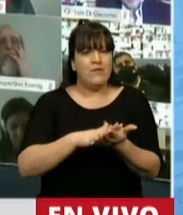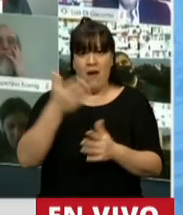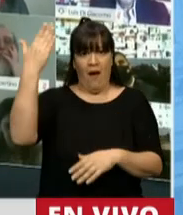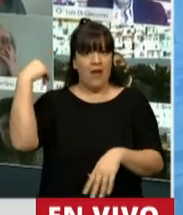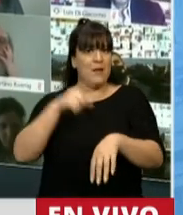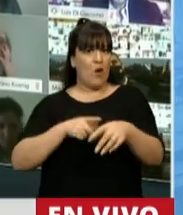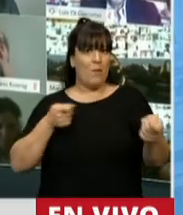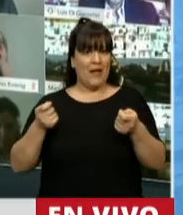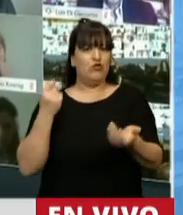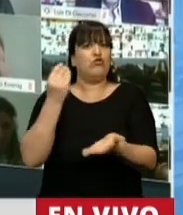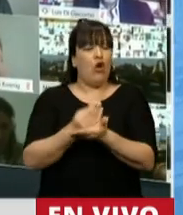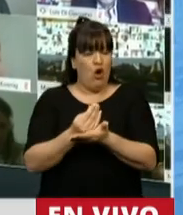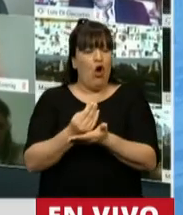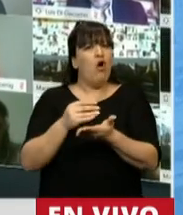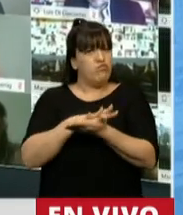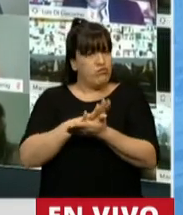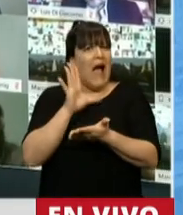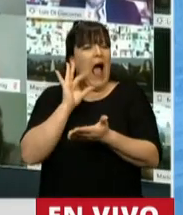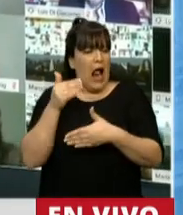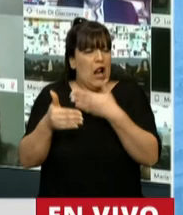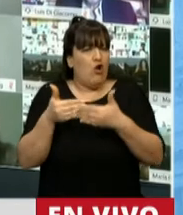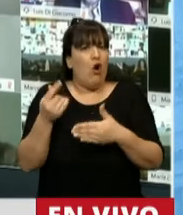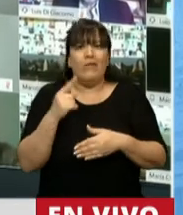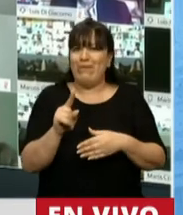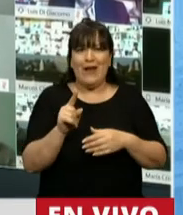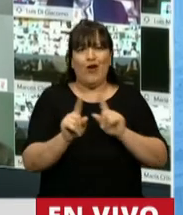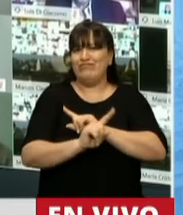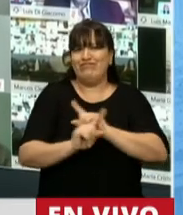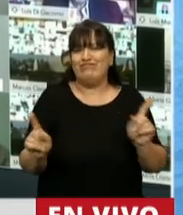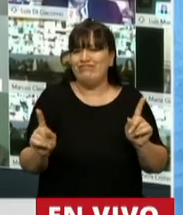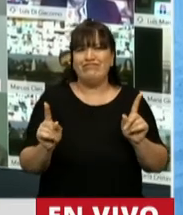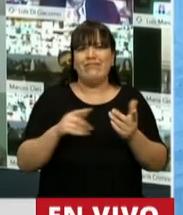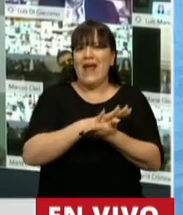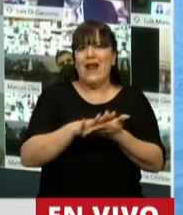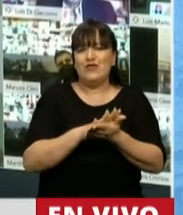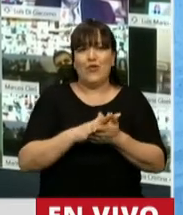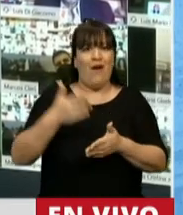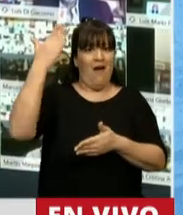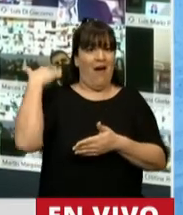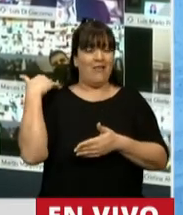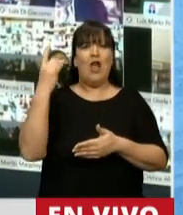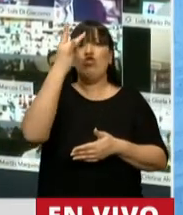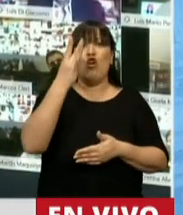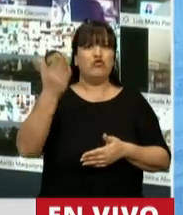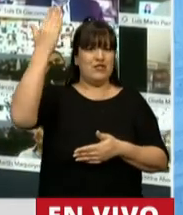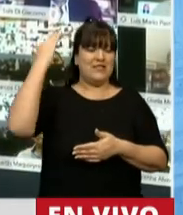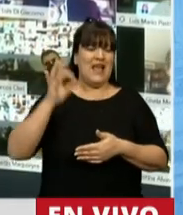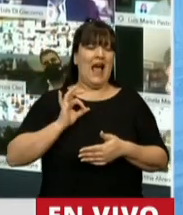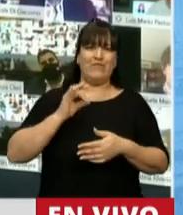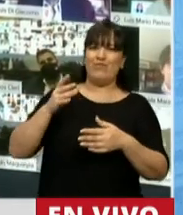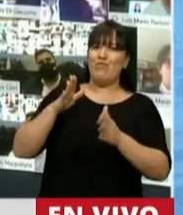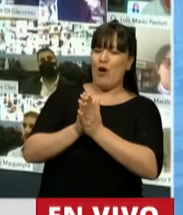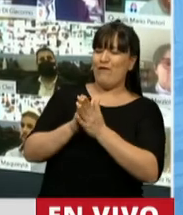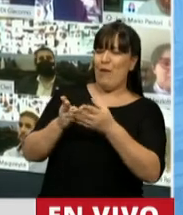estuvimos en el gobierno, algo se avanzó, pero claramente tampoco la resolvió el gobierno anterior durante 12 años porque esa